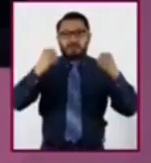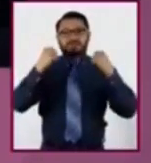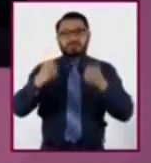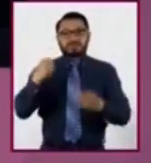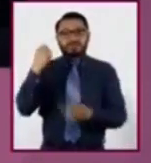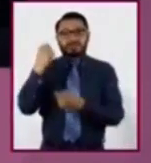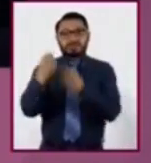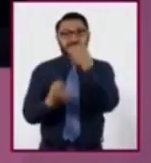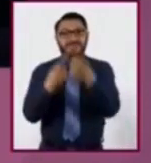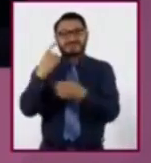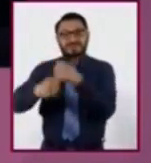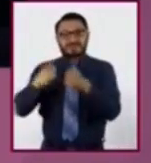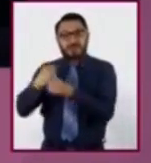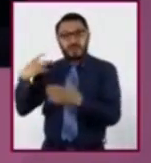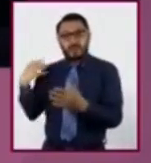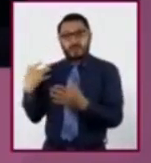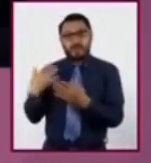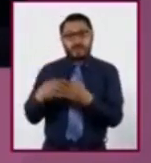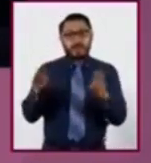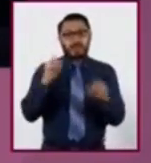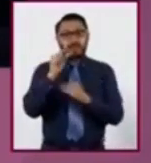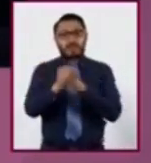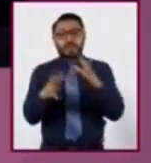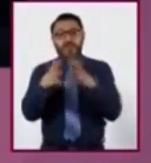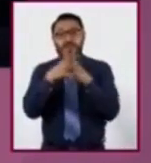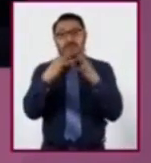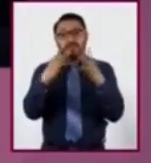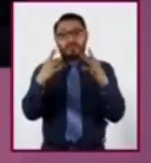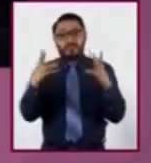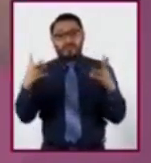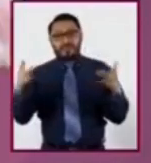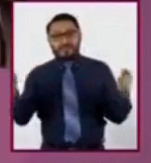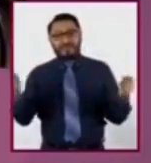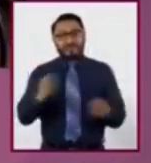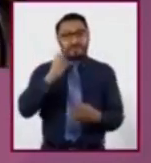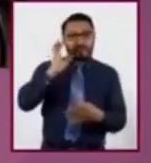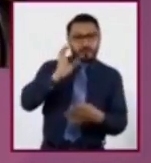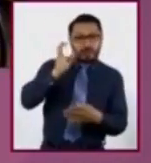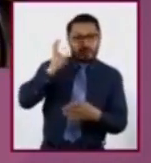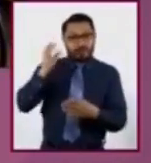y de cómo se debilitó y disipó al chocar con la Sierra Madre Occidental.